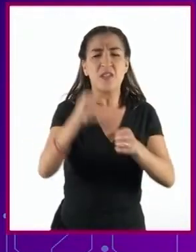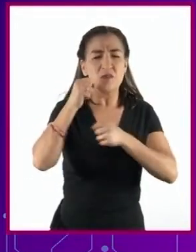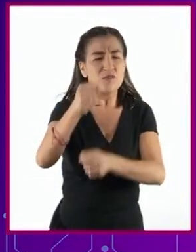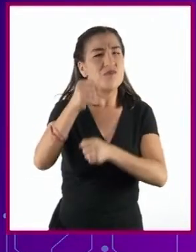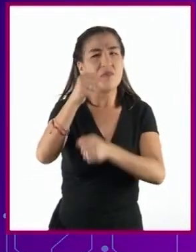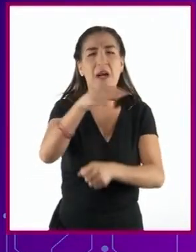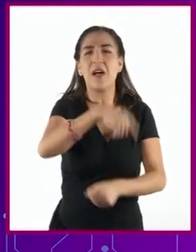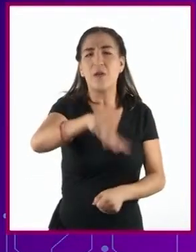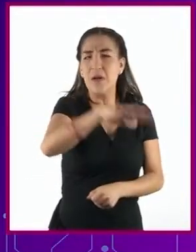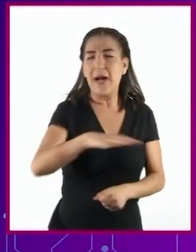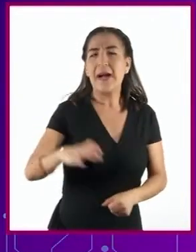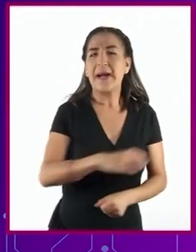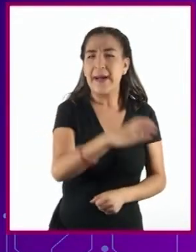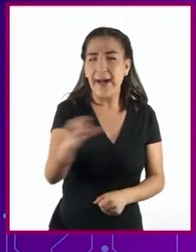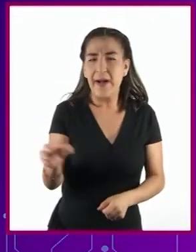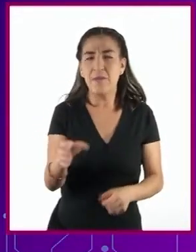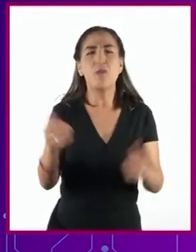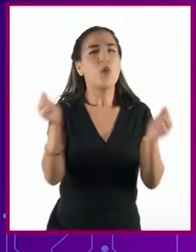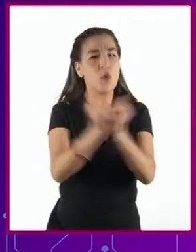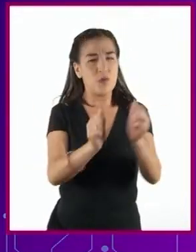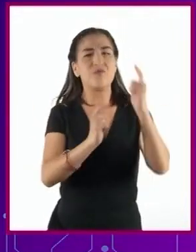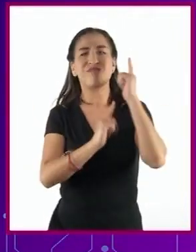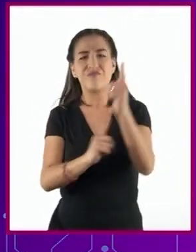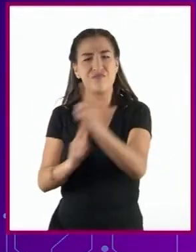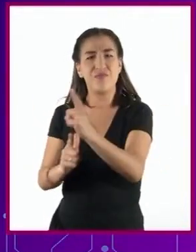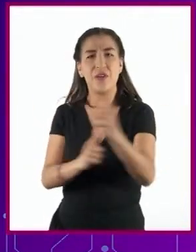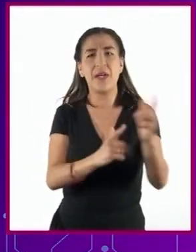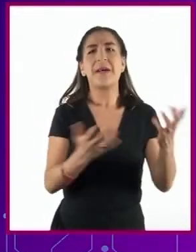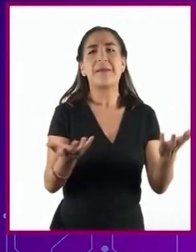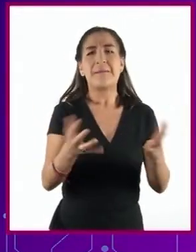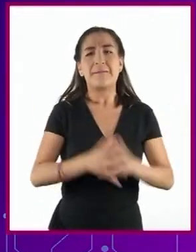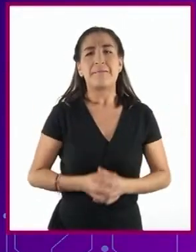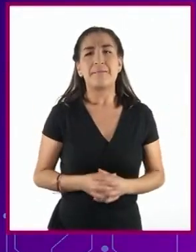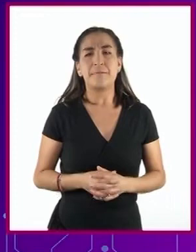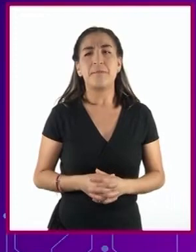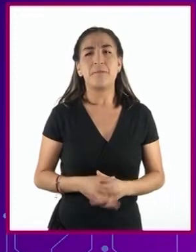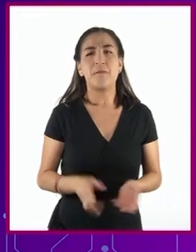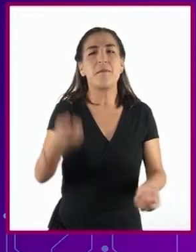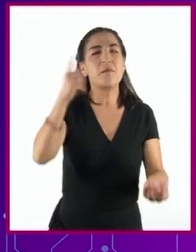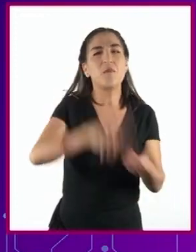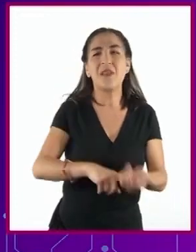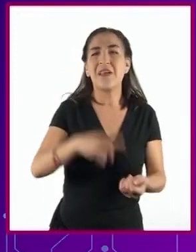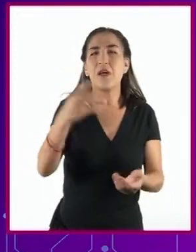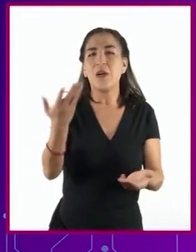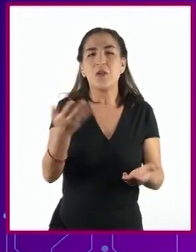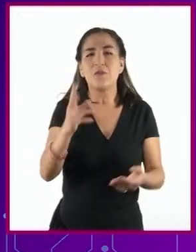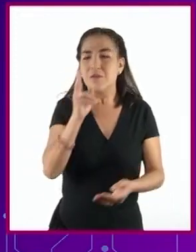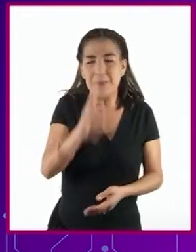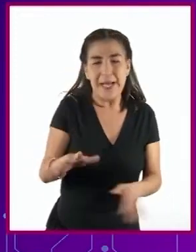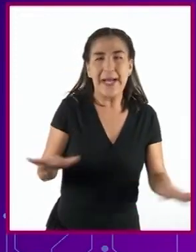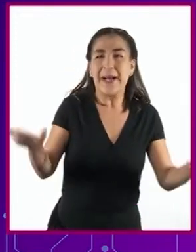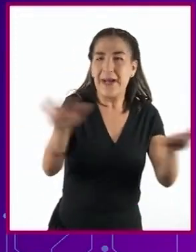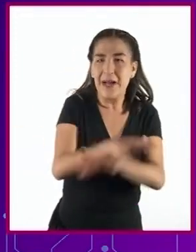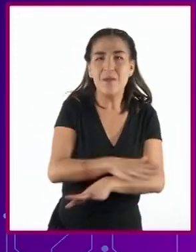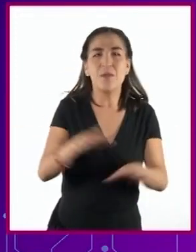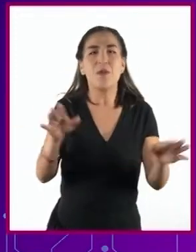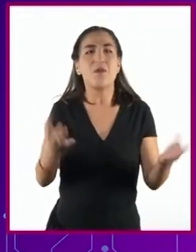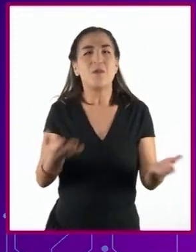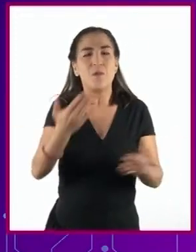campesinos armados no ven una modificación sustancial